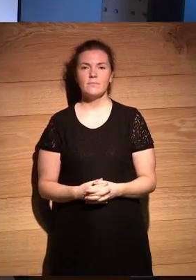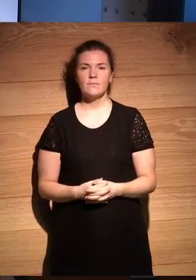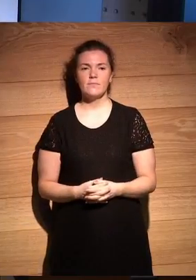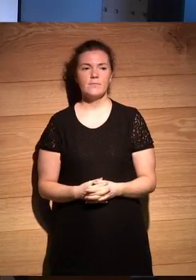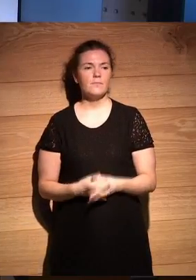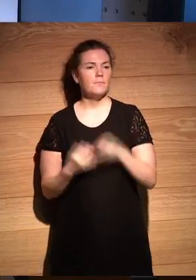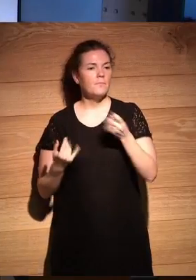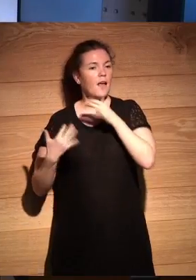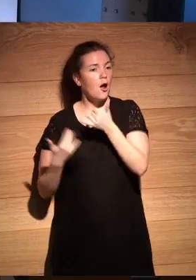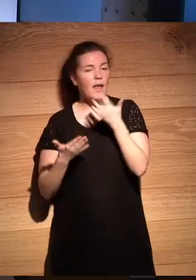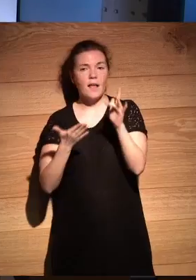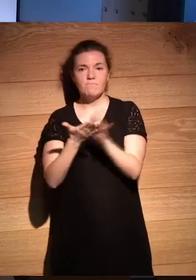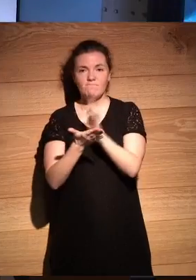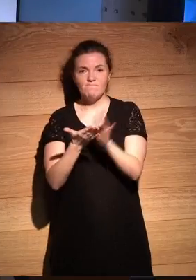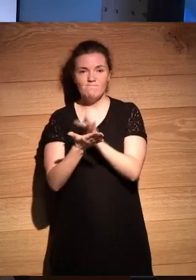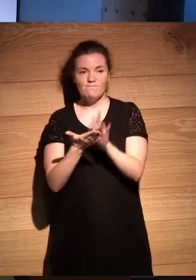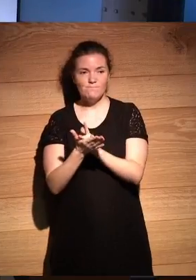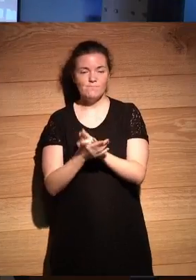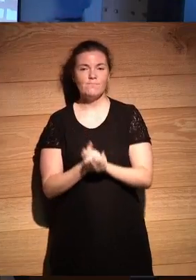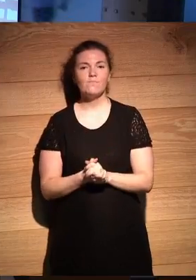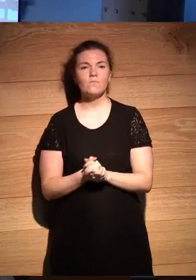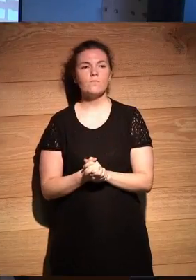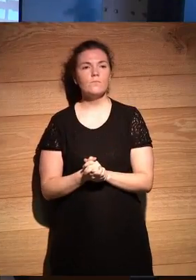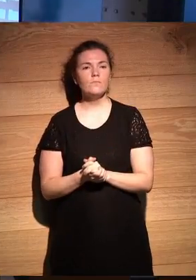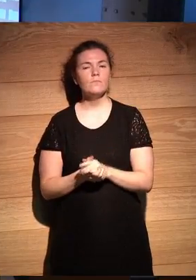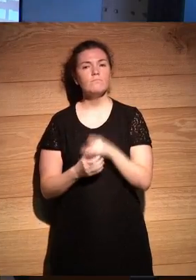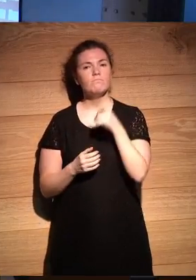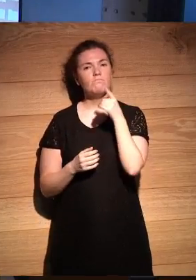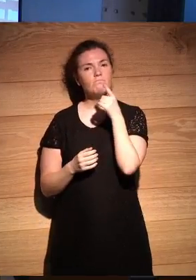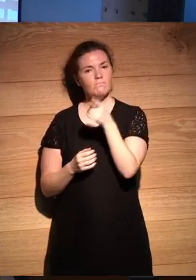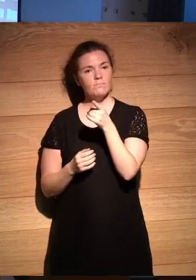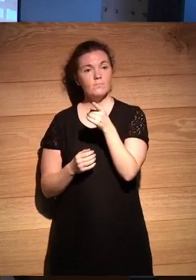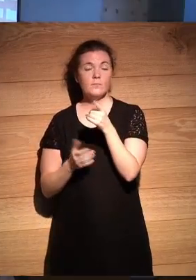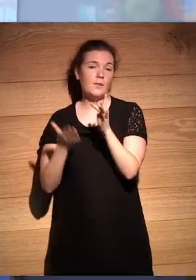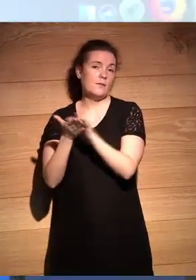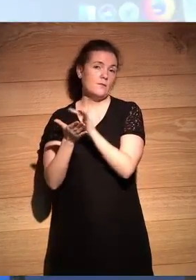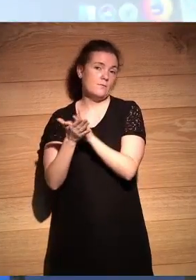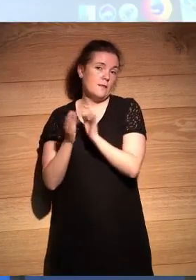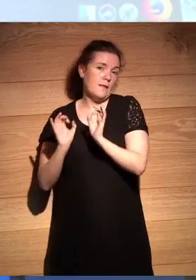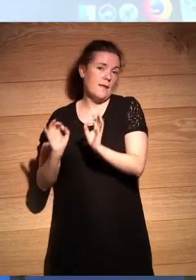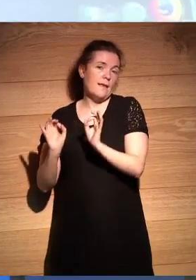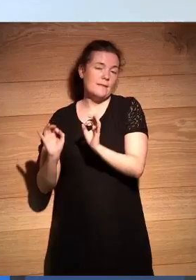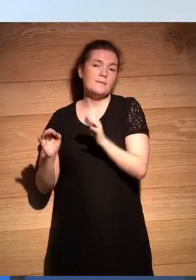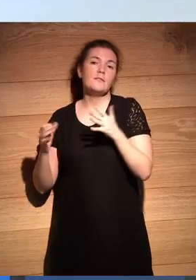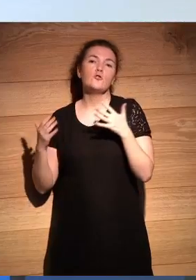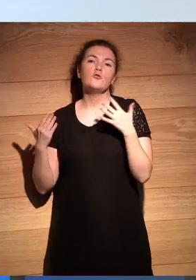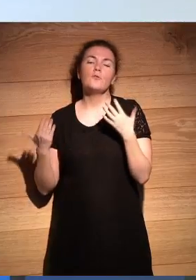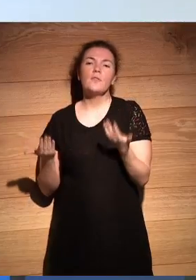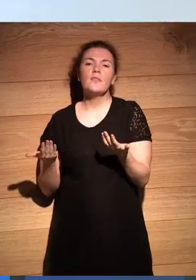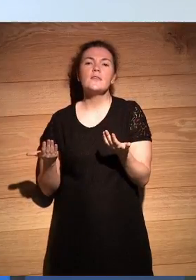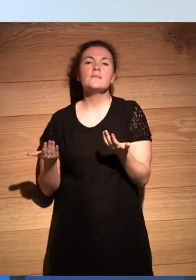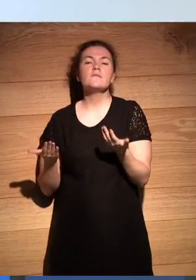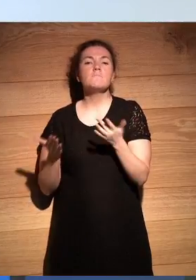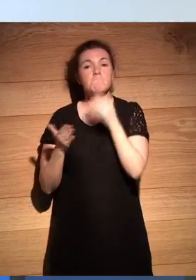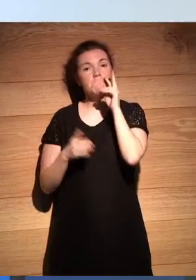bueno y ahora vamos a navegar pues este este es el aparato entonces el